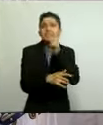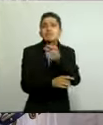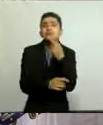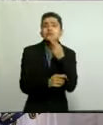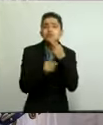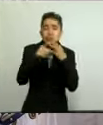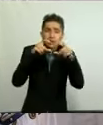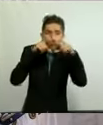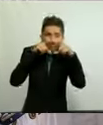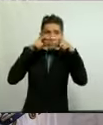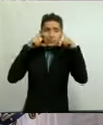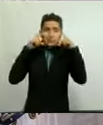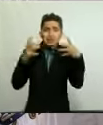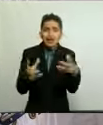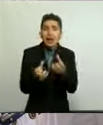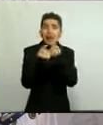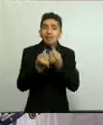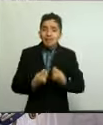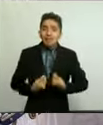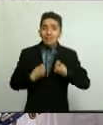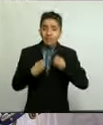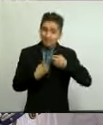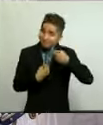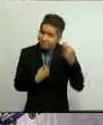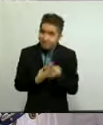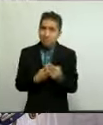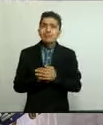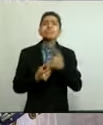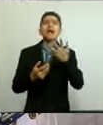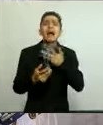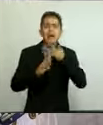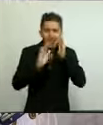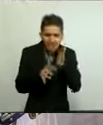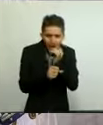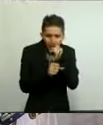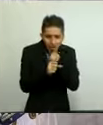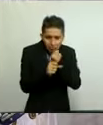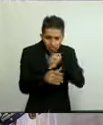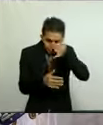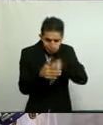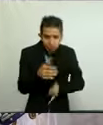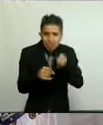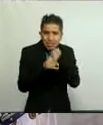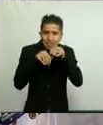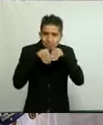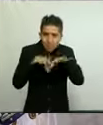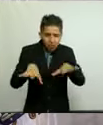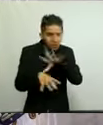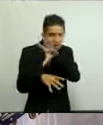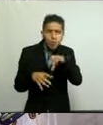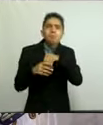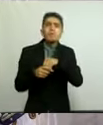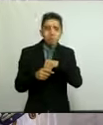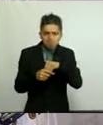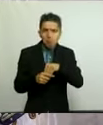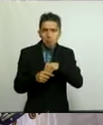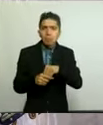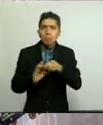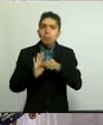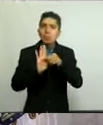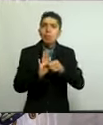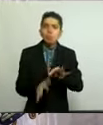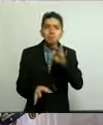cubrebocas salva vidas, hay suficiente evidencia científica e información que lo comprueba.